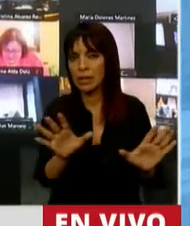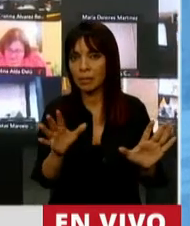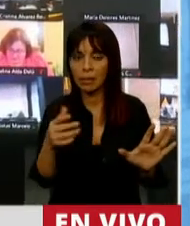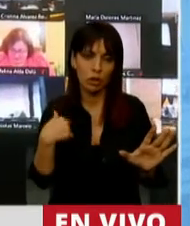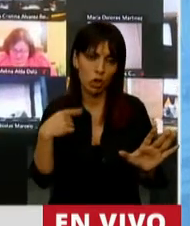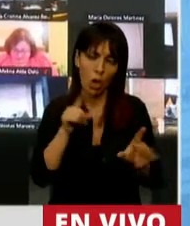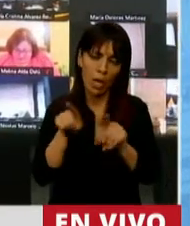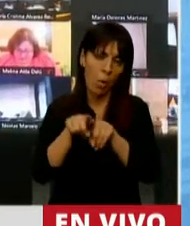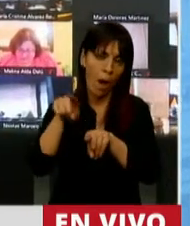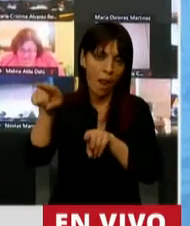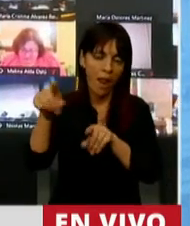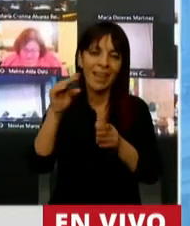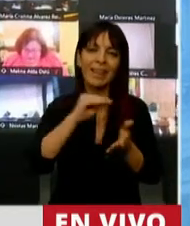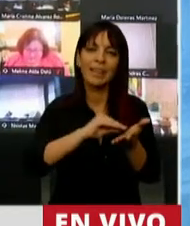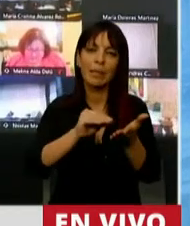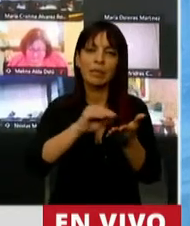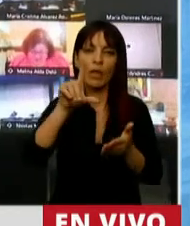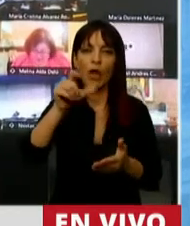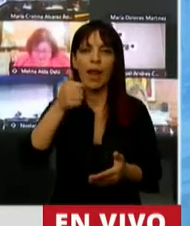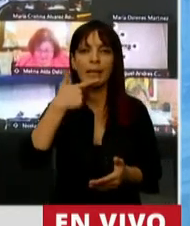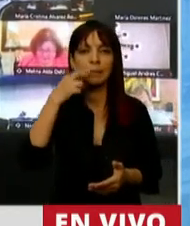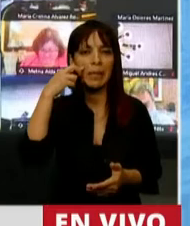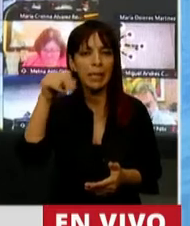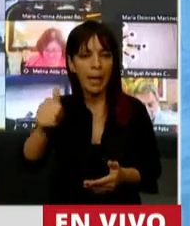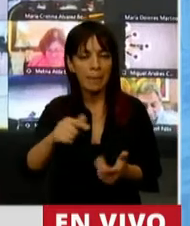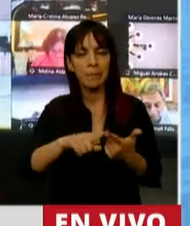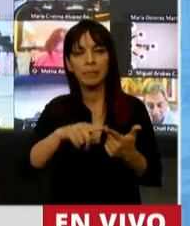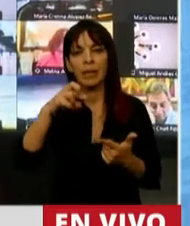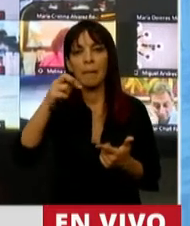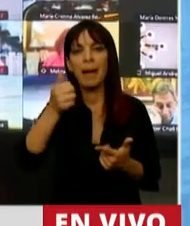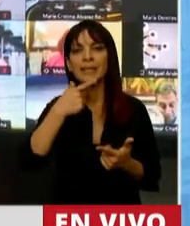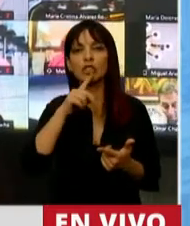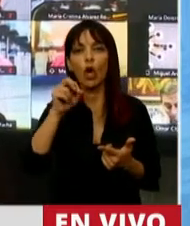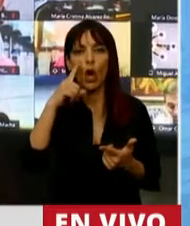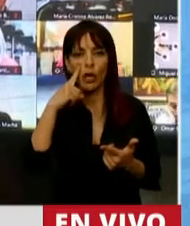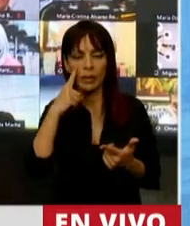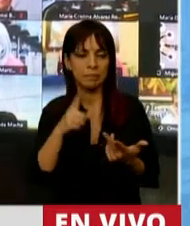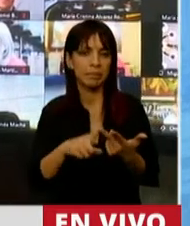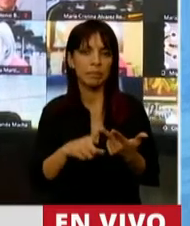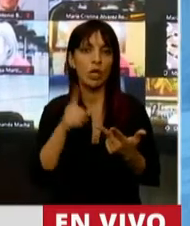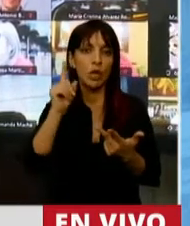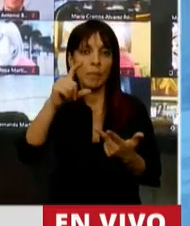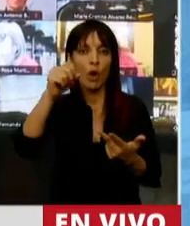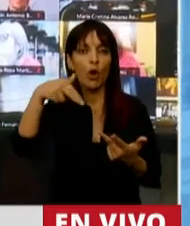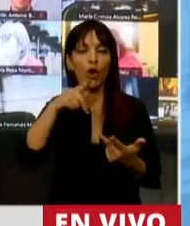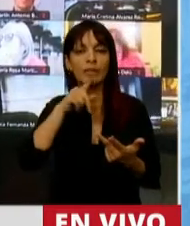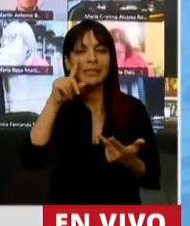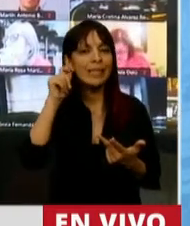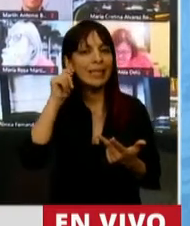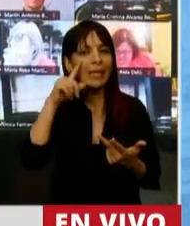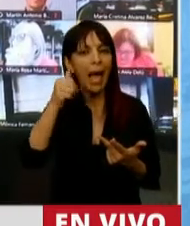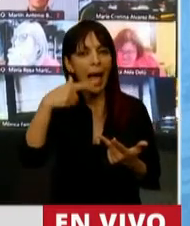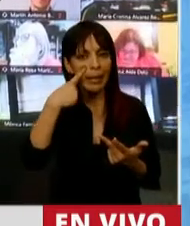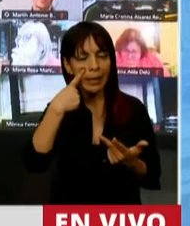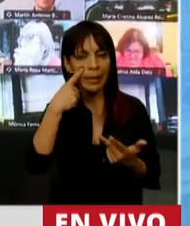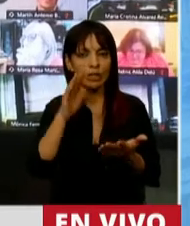los argumentos del diputado Laspina, del diputado Pastori, para no repetirme, inclusive lo que ha dicho Contigiani por los